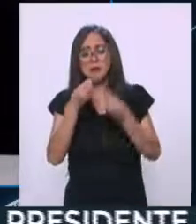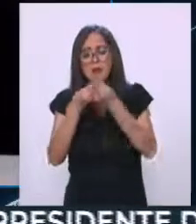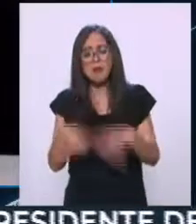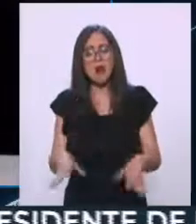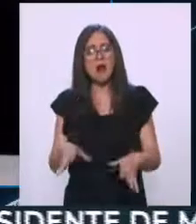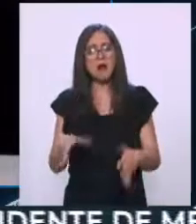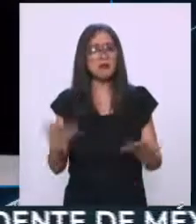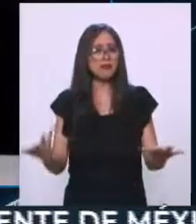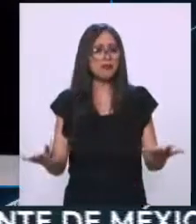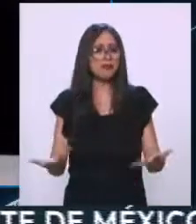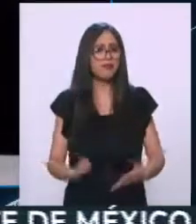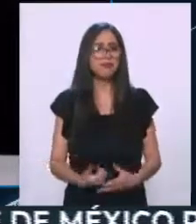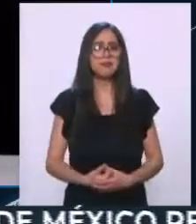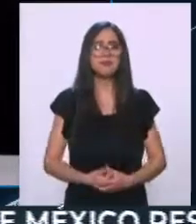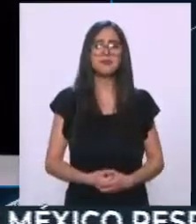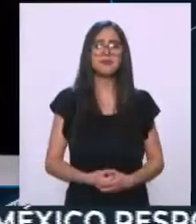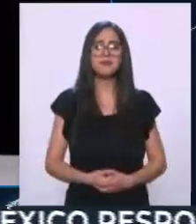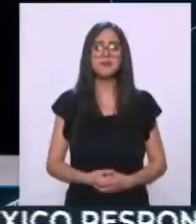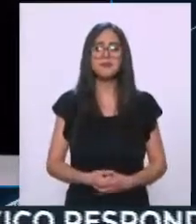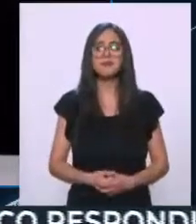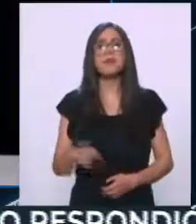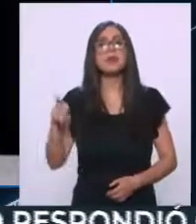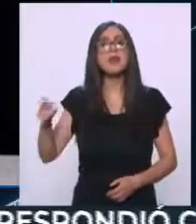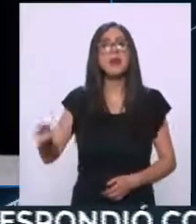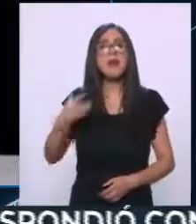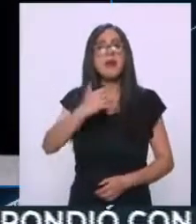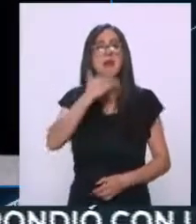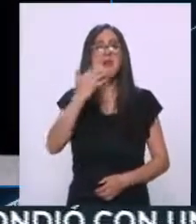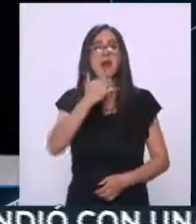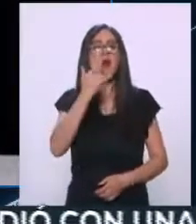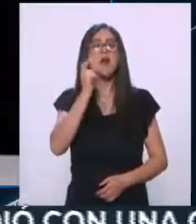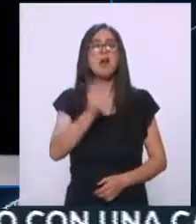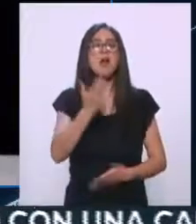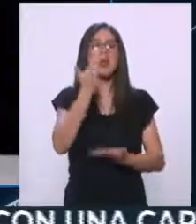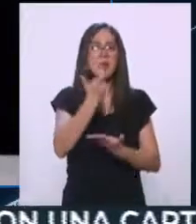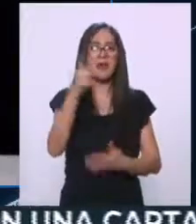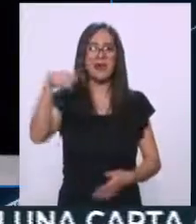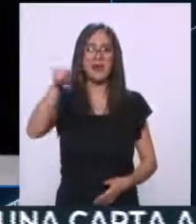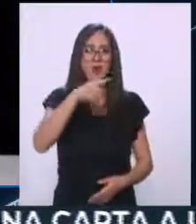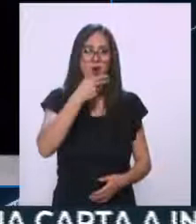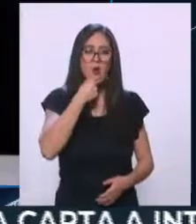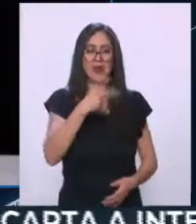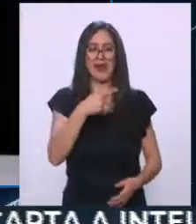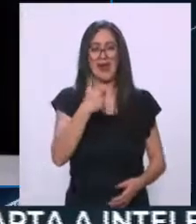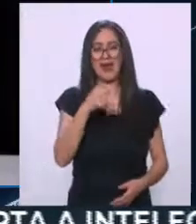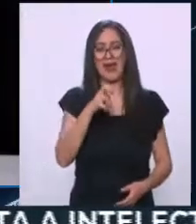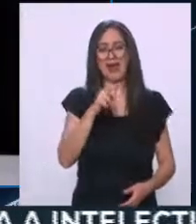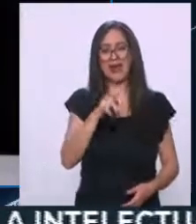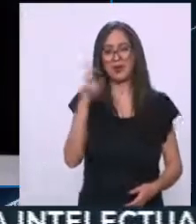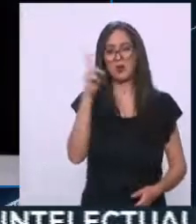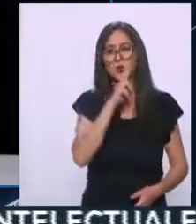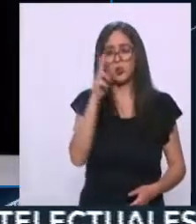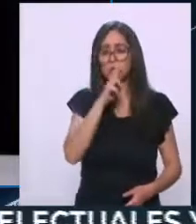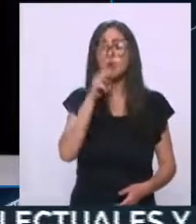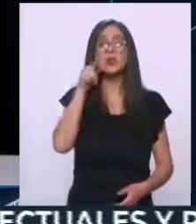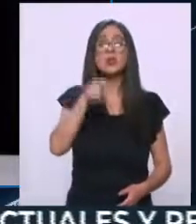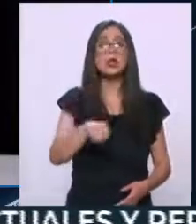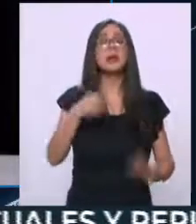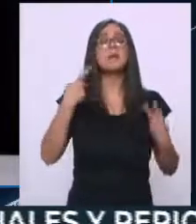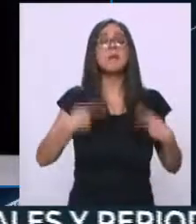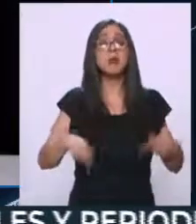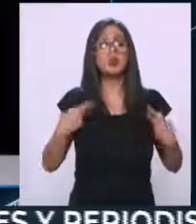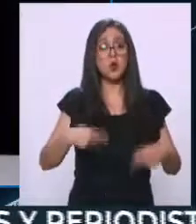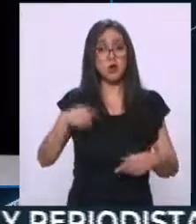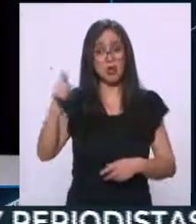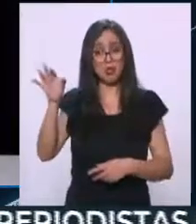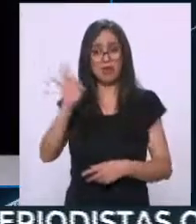una defraudación de dinero. Estos hackers rusos que mencionan son los operadores o son mercenarios